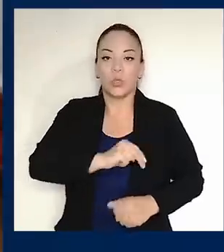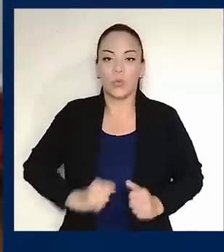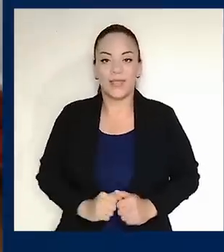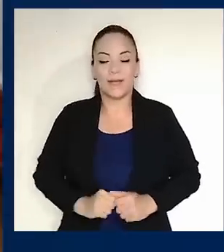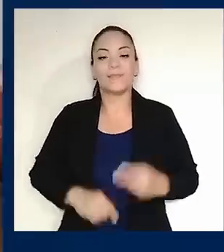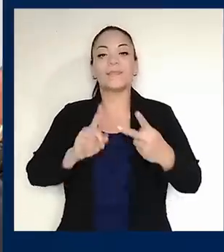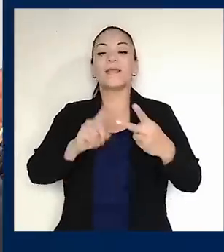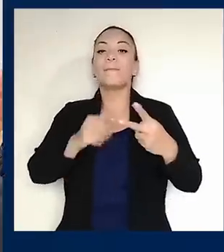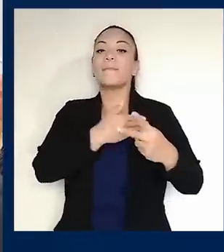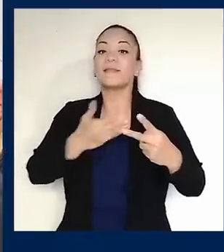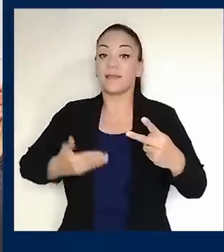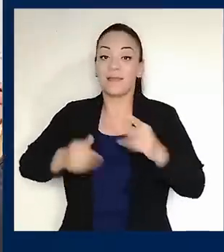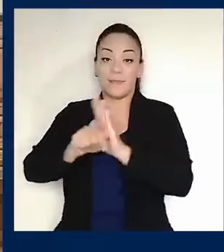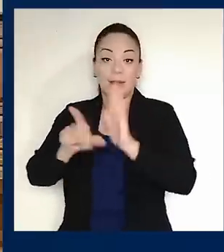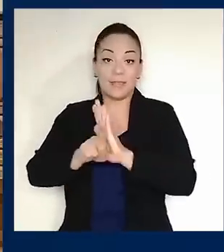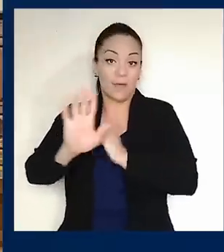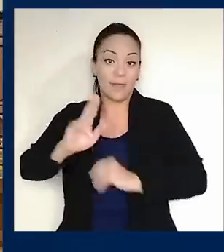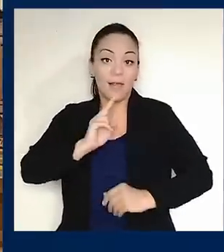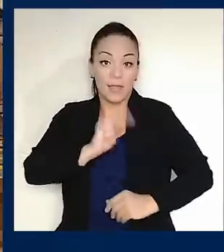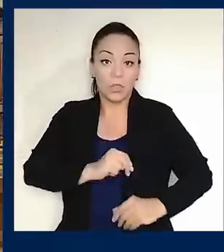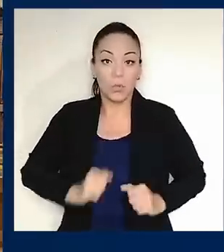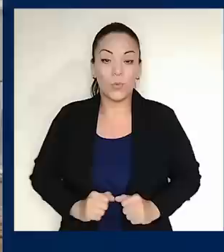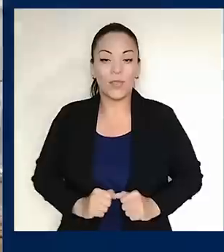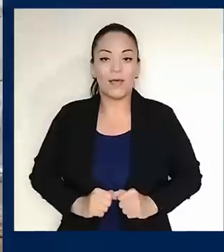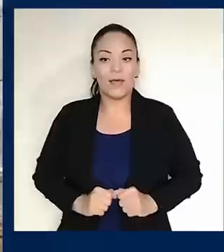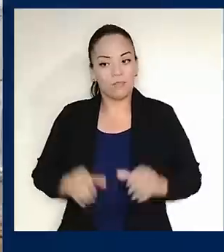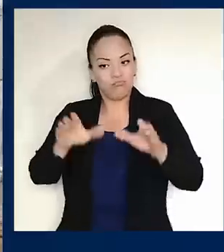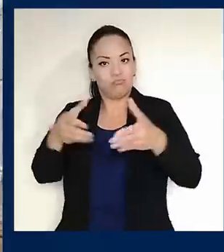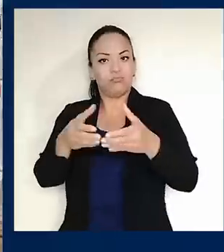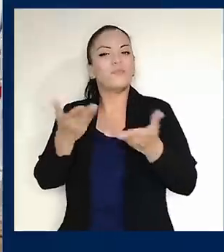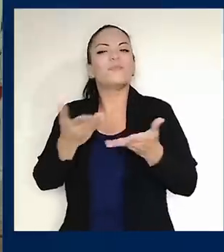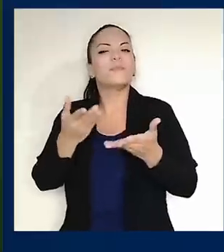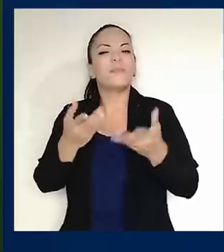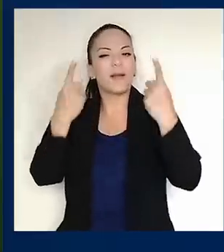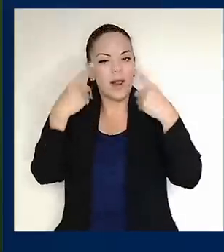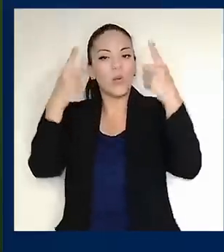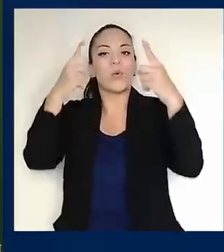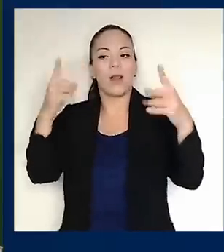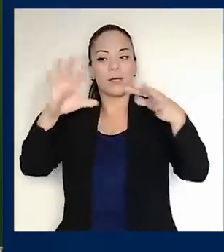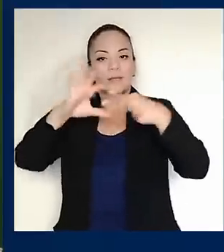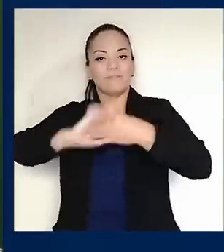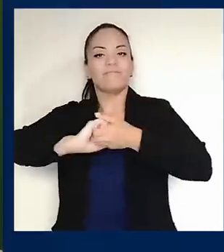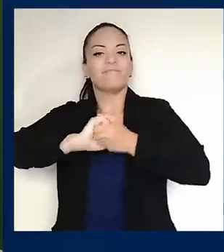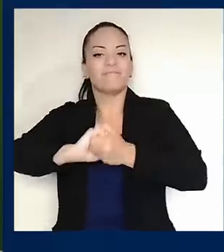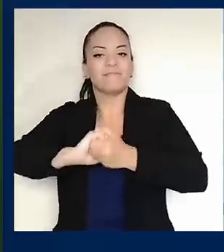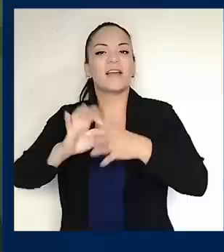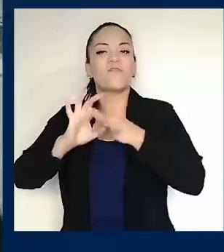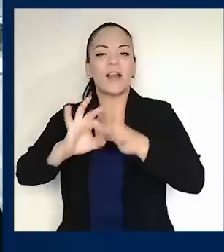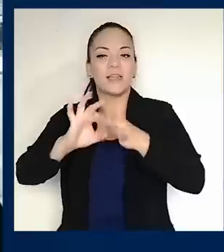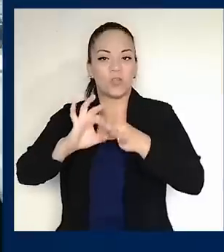el presidente del parlamento de ese país para fortalecer, de hecho, casi que establecer